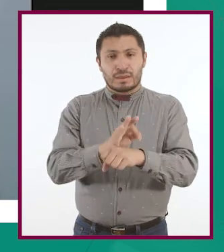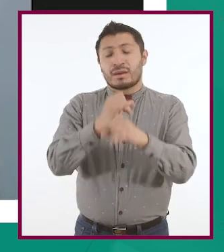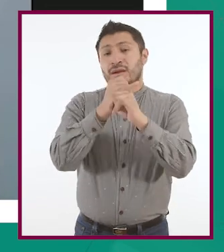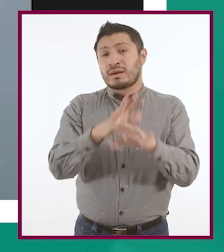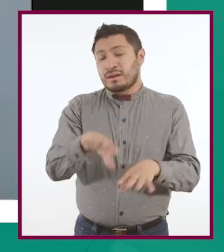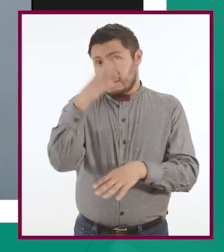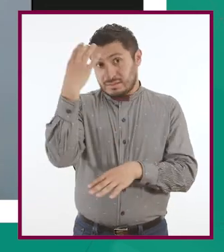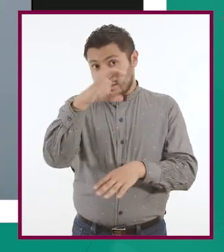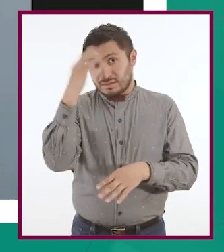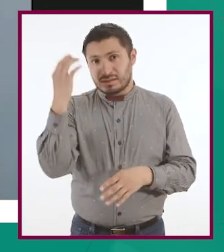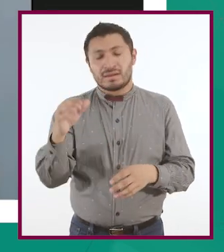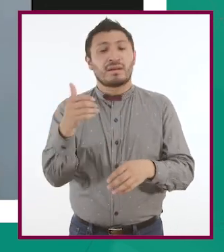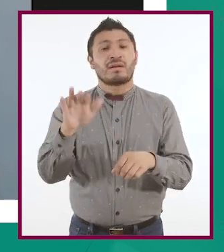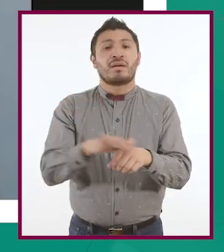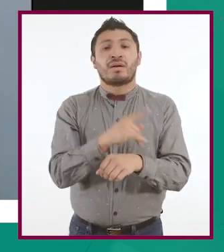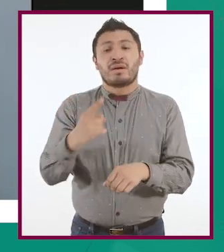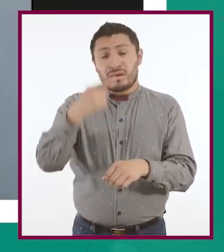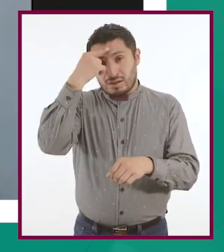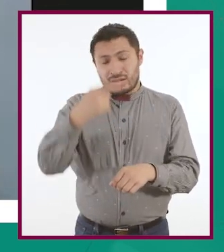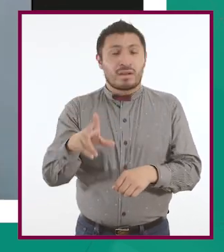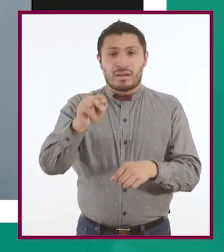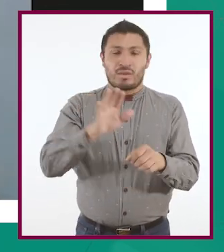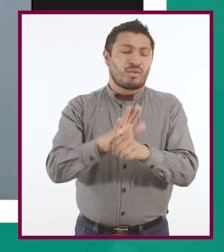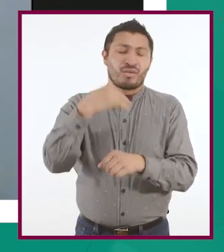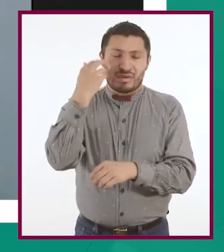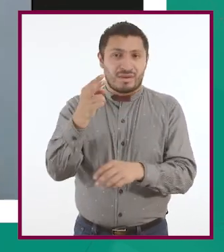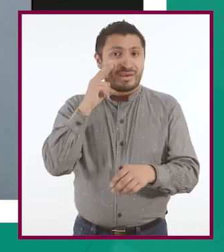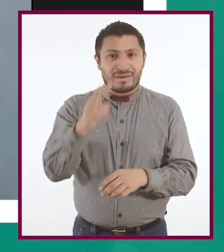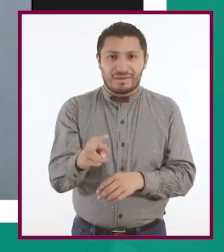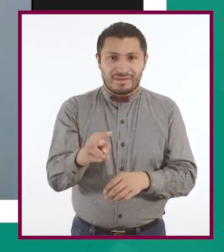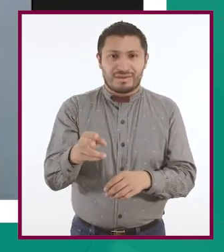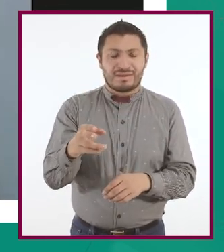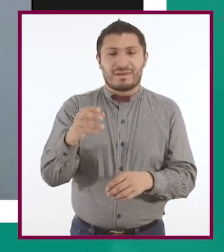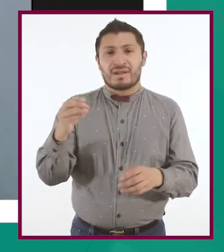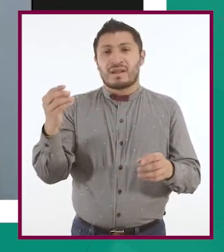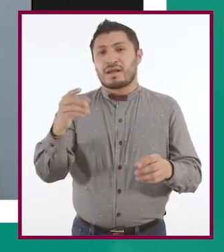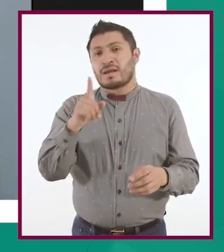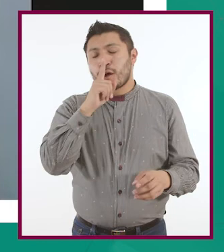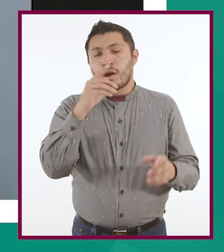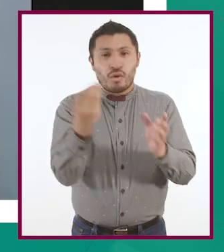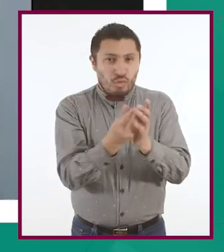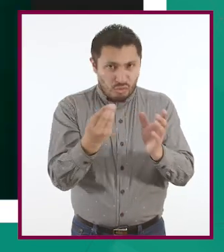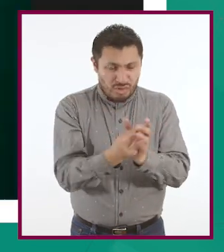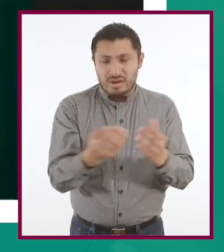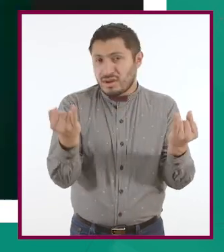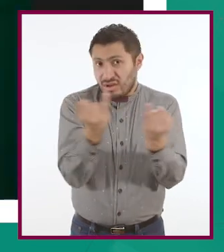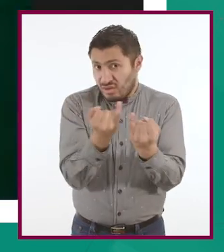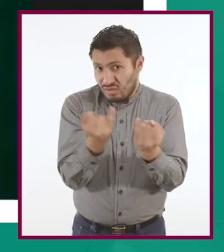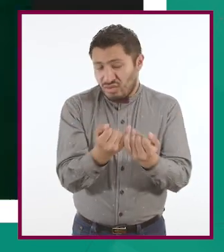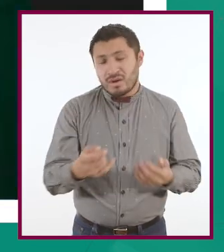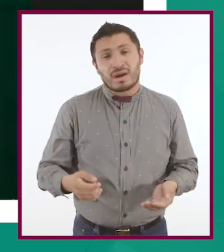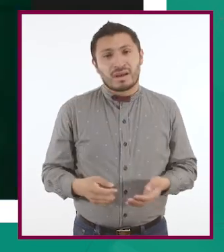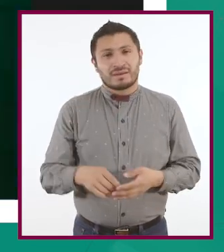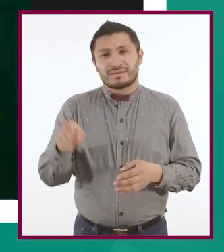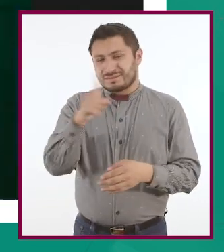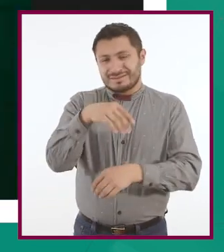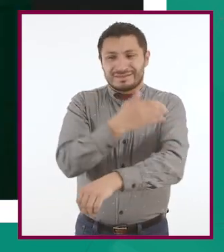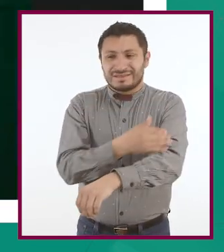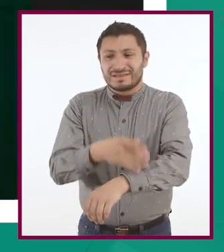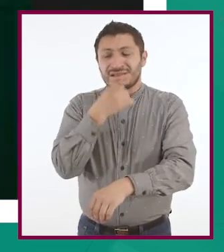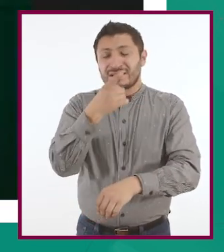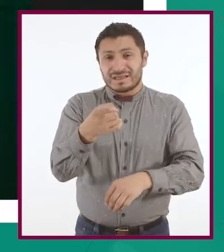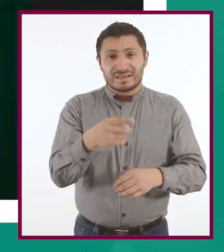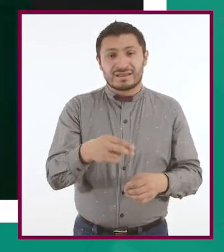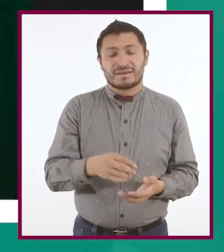nuestras fotos, o sea, porque para que no cualquiera las pueda ver, nuestras contraseñas también. Como dice mi compañero